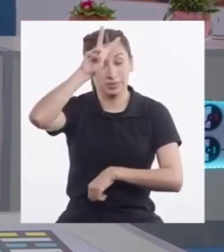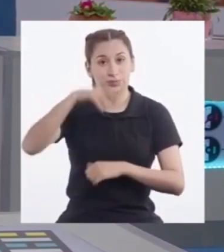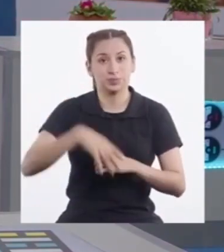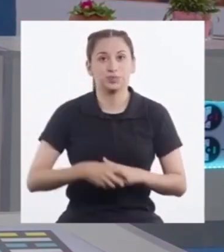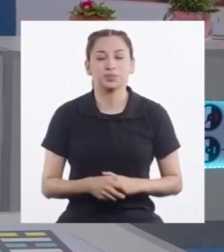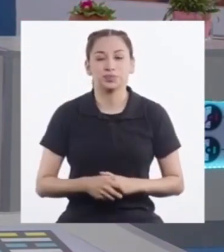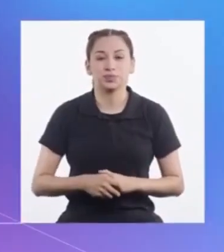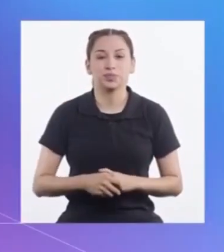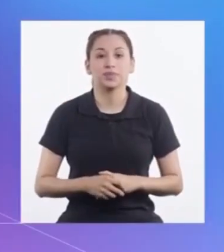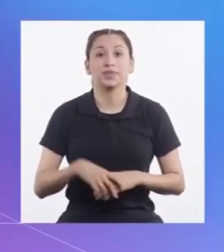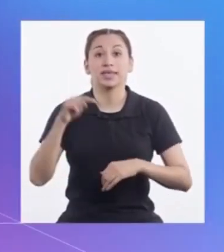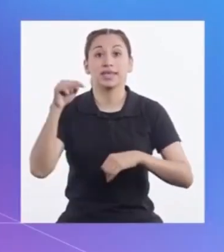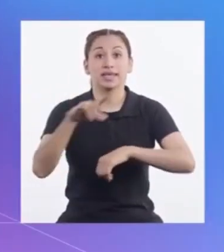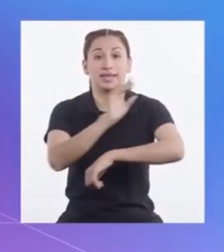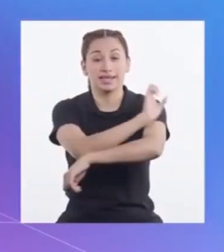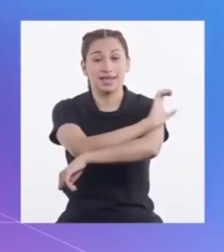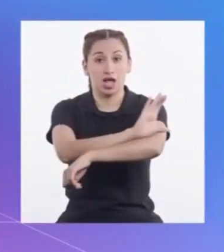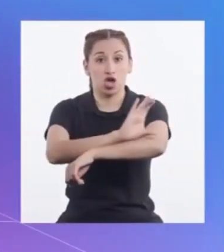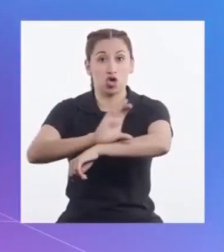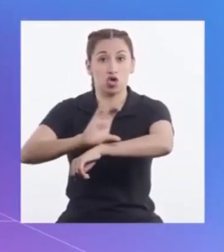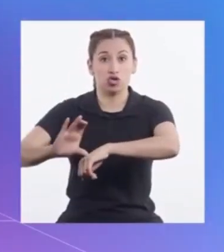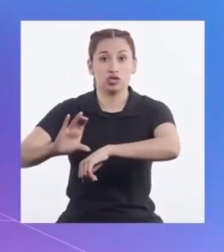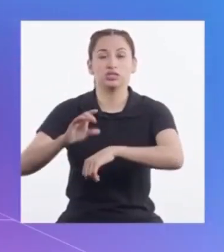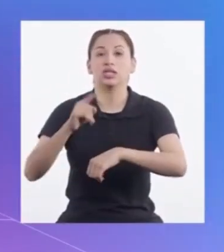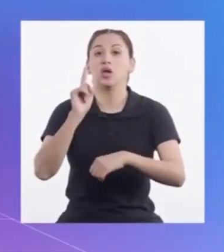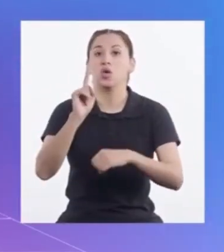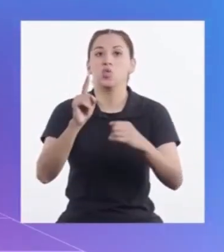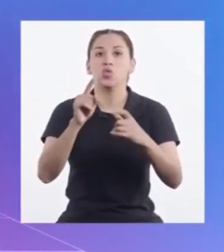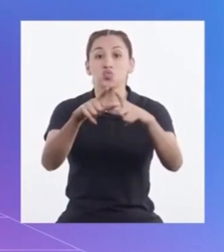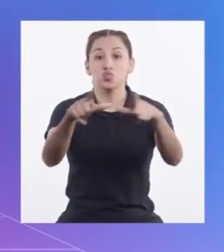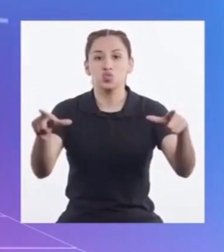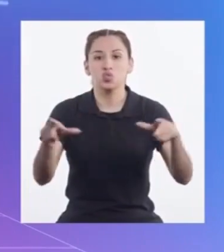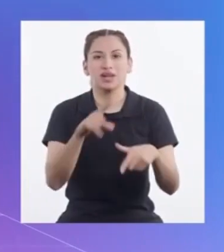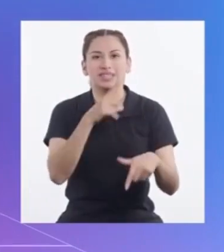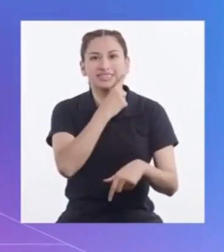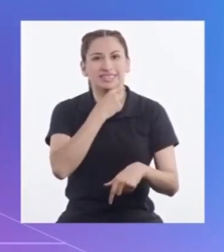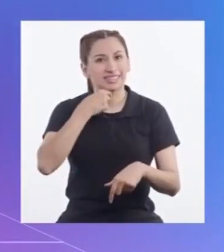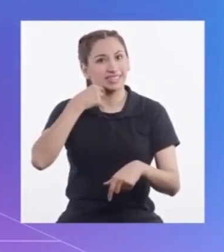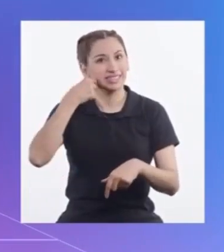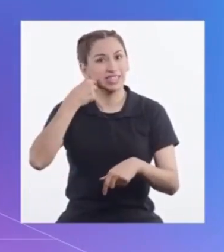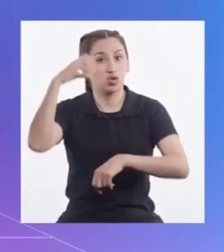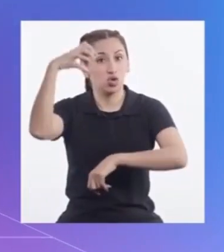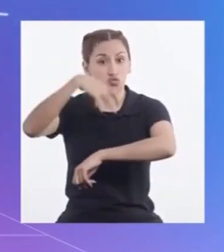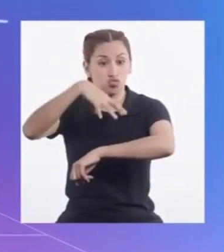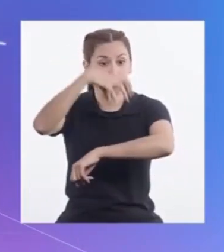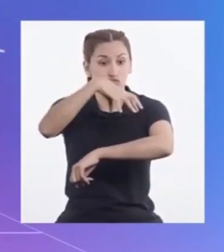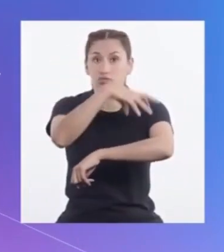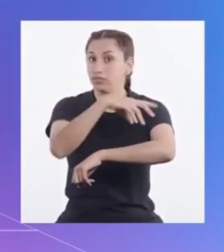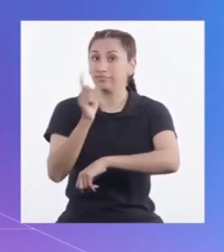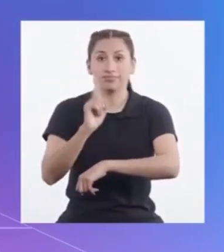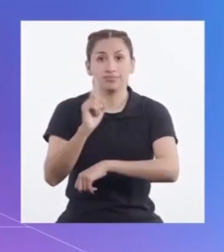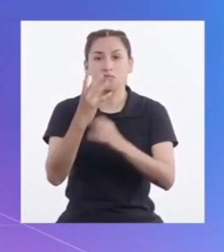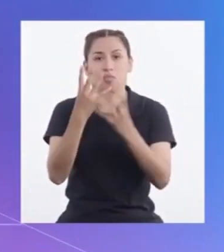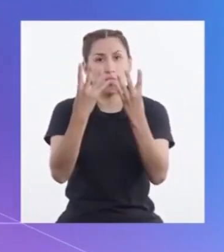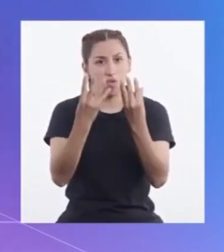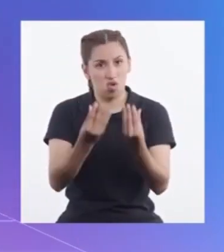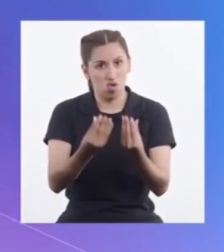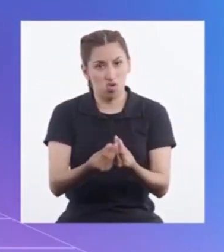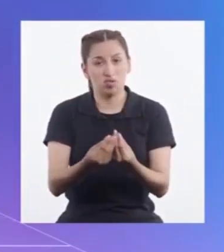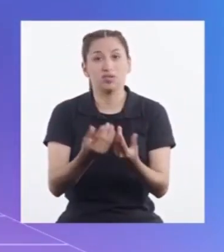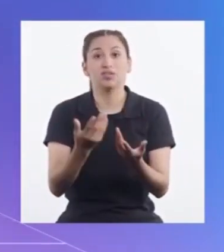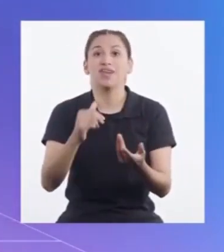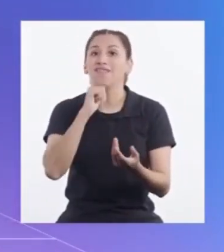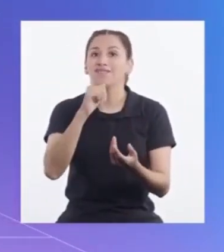La costa Como es Como zona Desértica Y llueve poco El agua Es muy